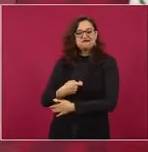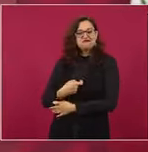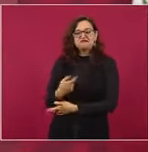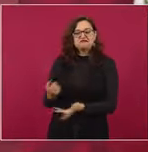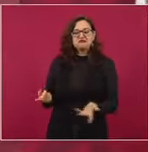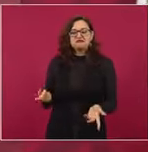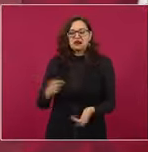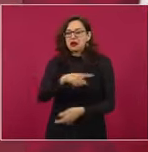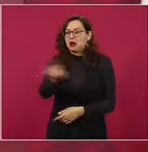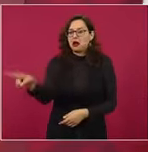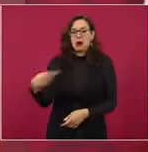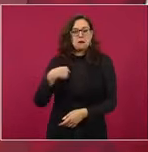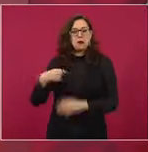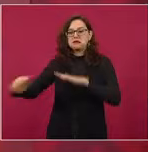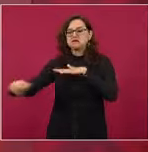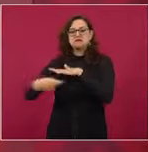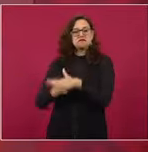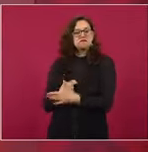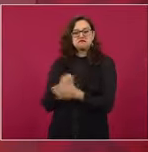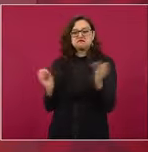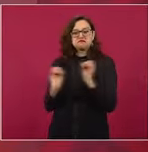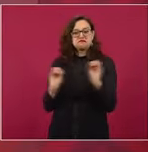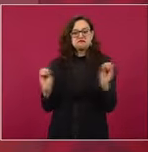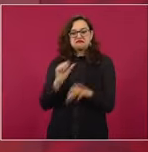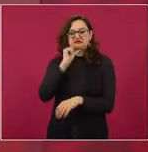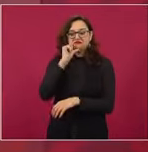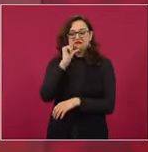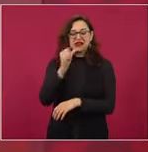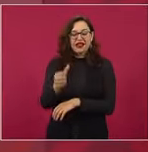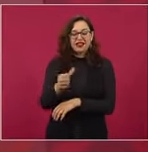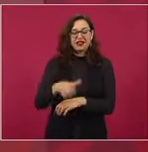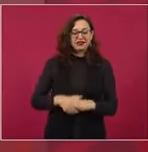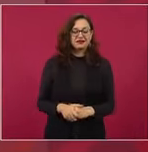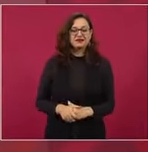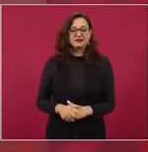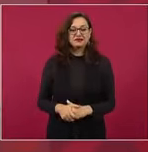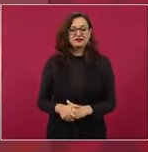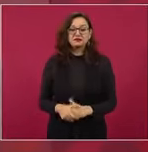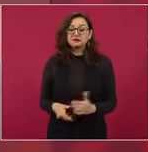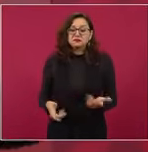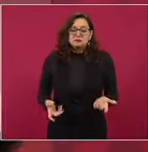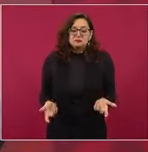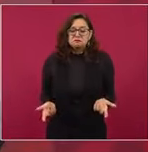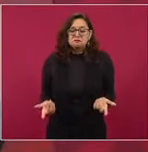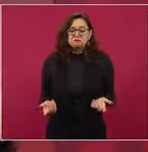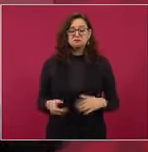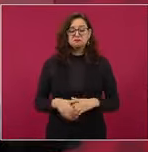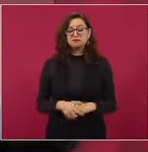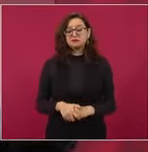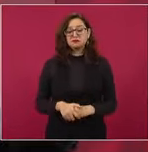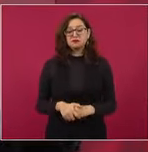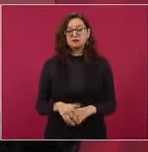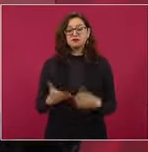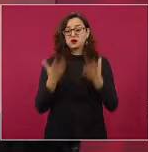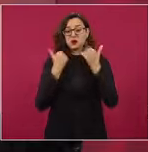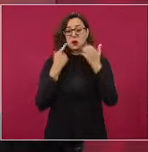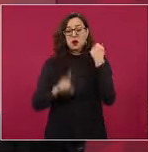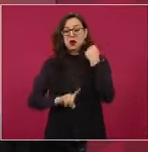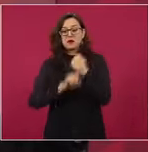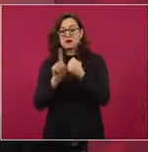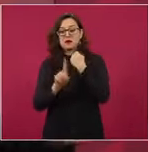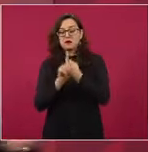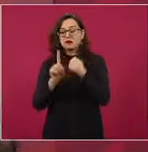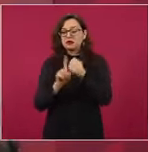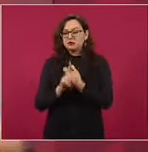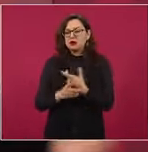entonces no hay ningún compromiso,